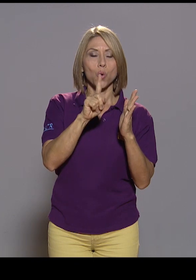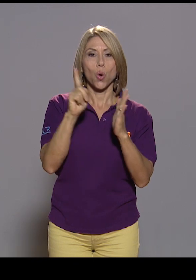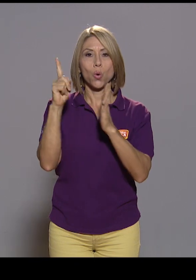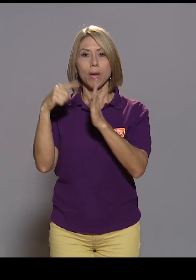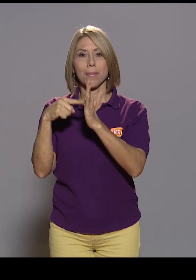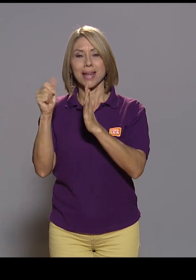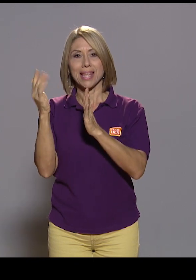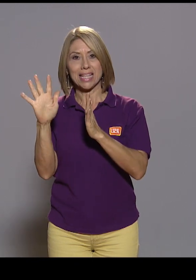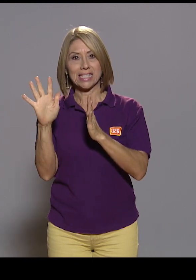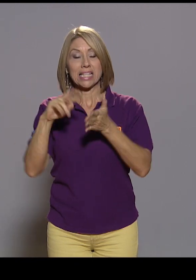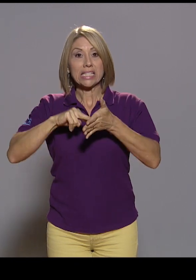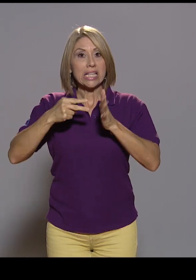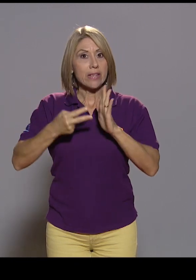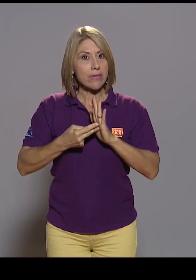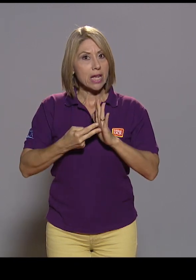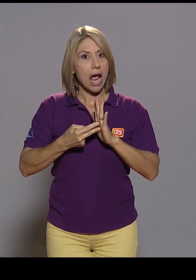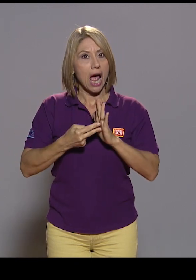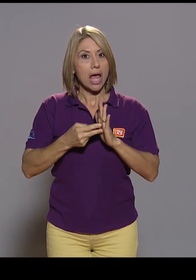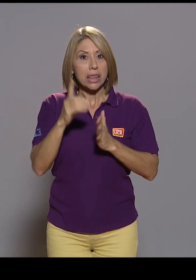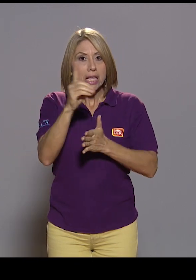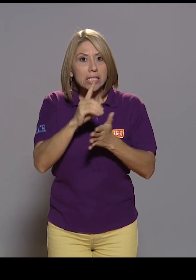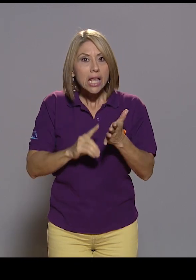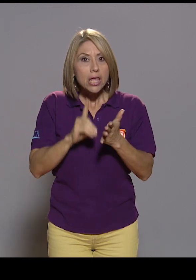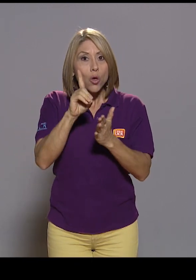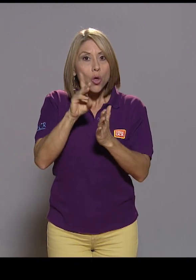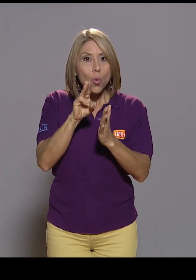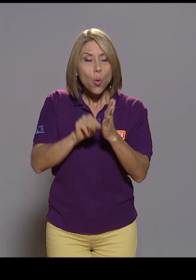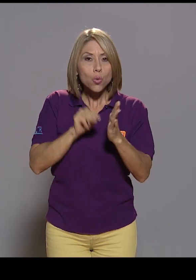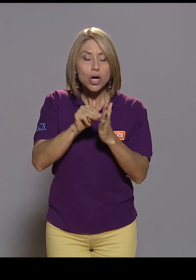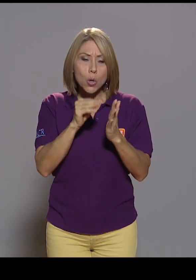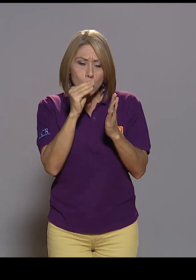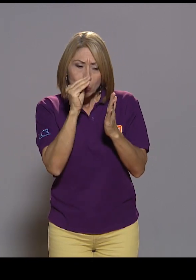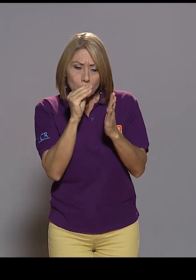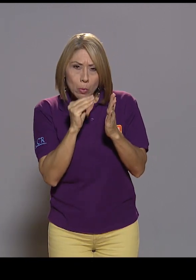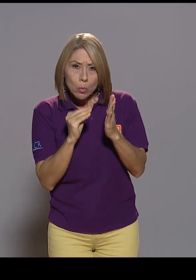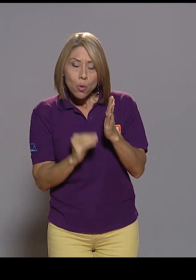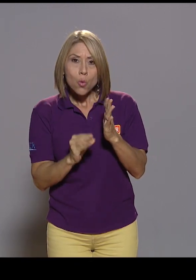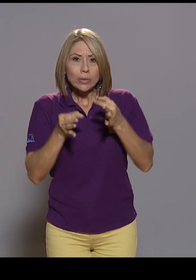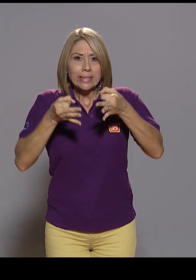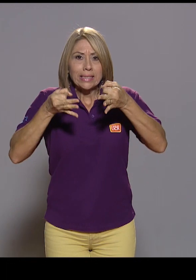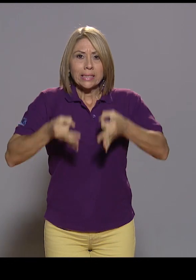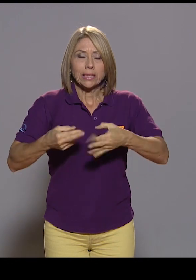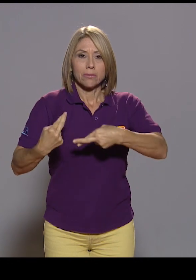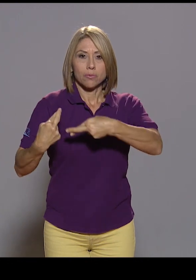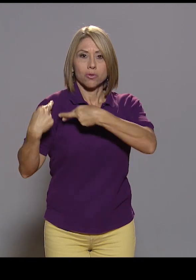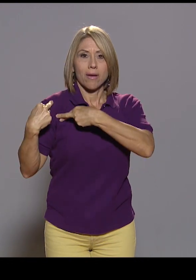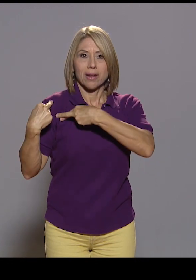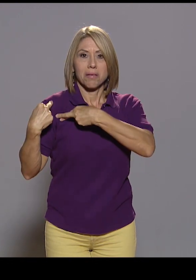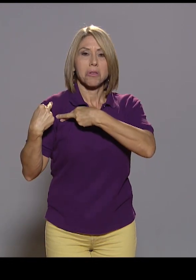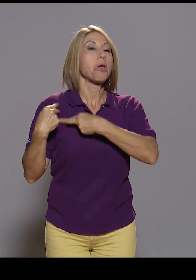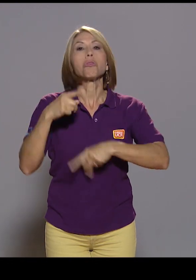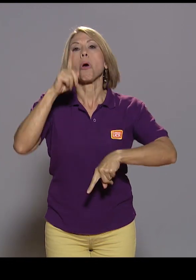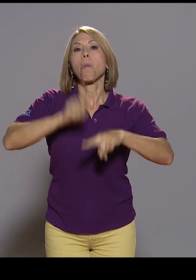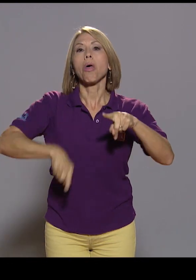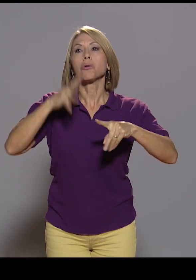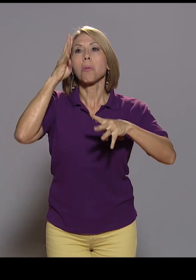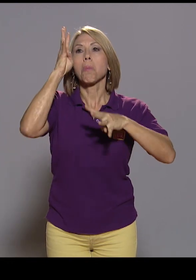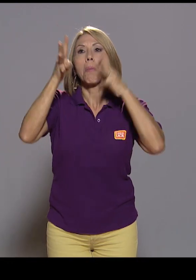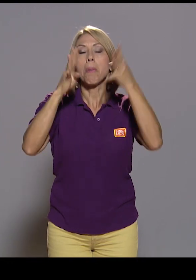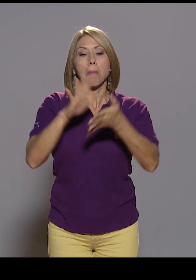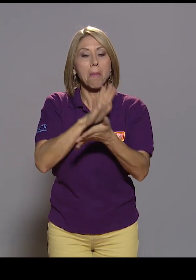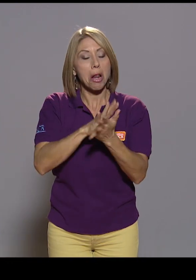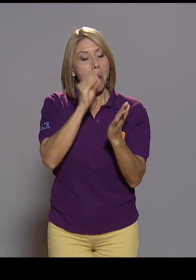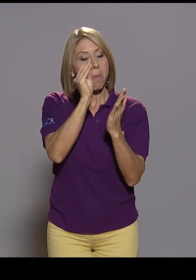proceso muy responsable en cada uno de los diseños. No podemos escribir en un papel lo que queremos y a la hora de